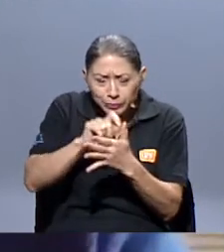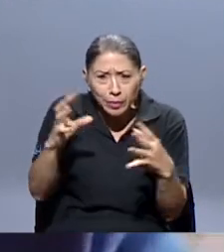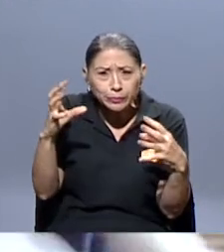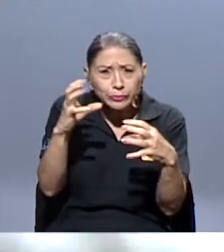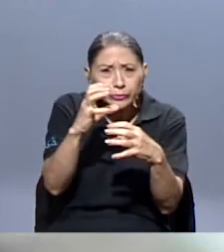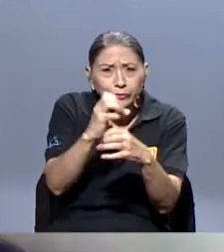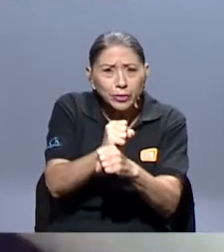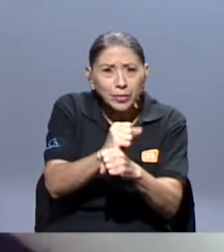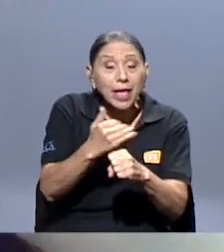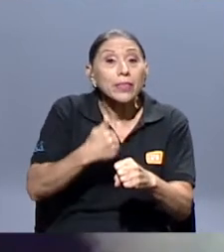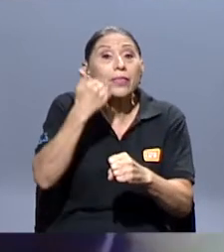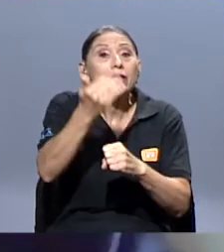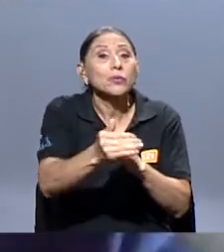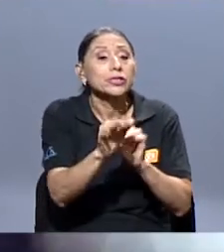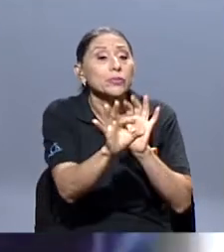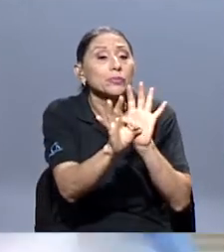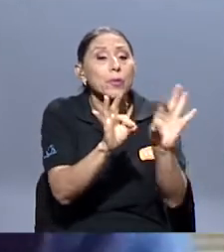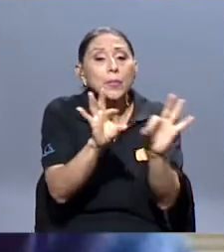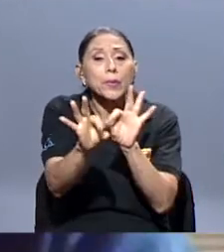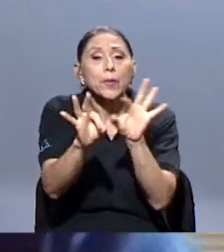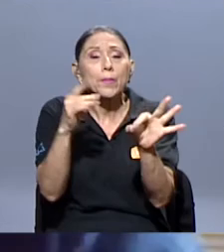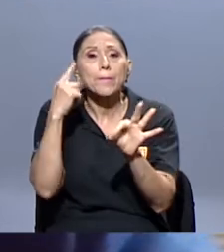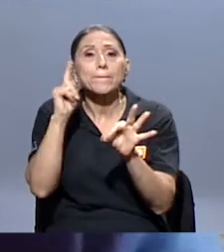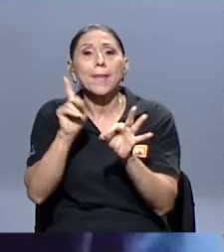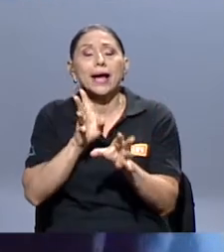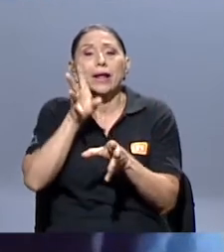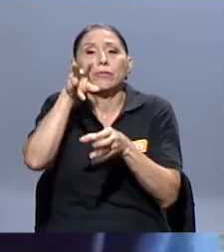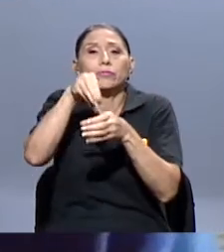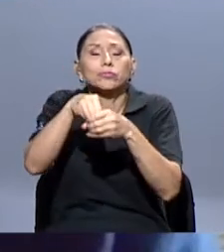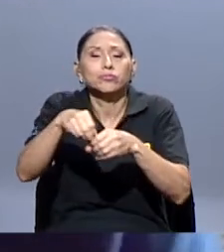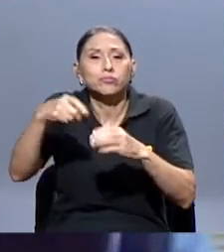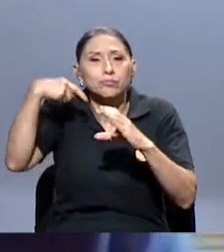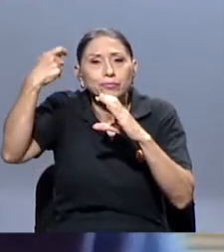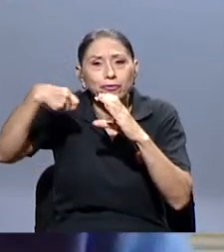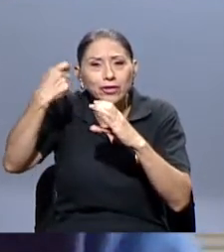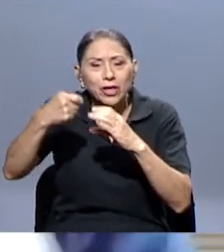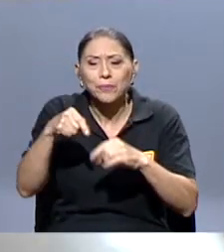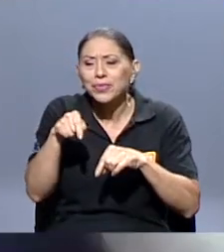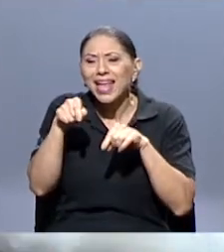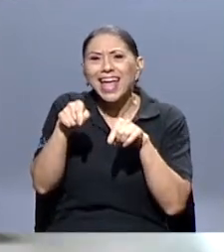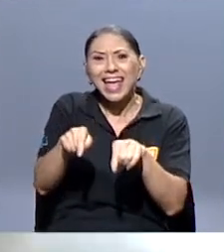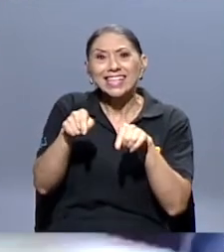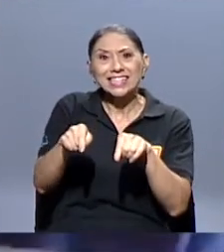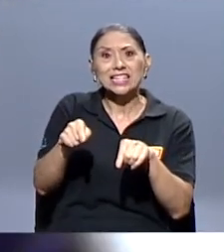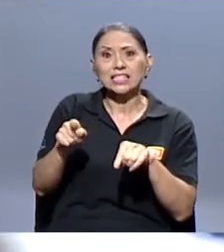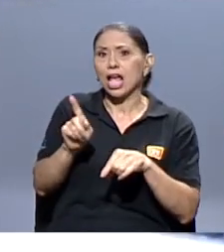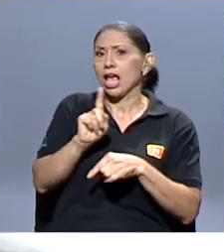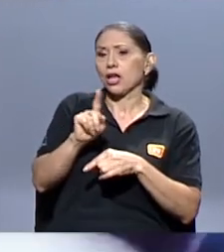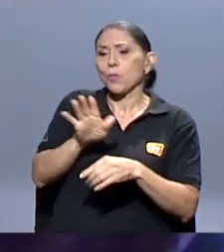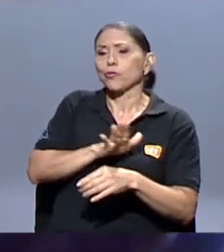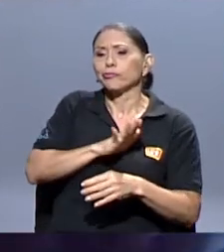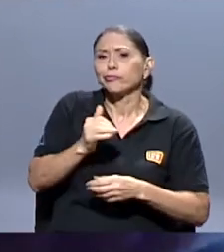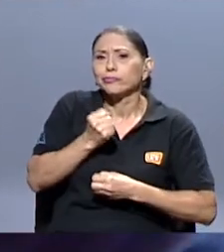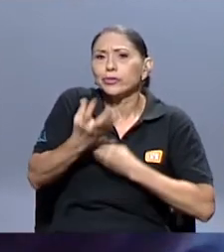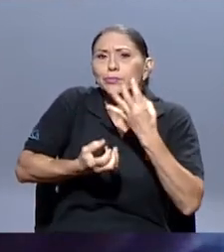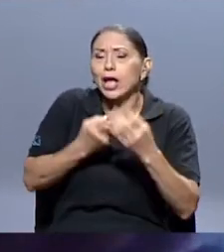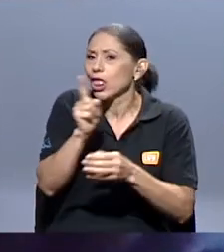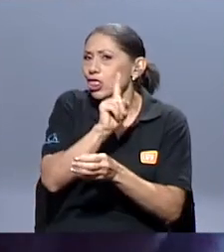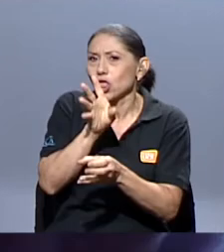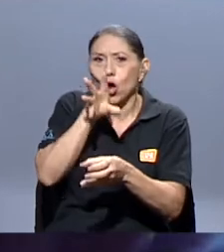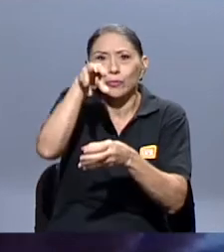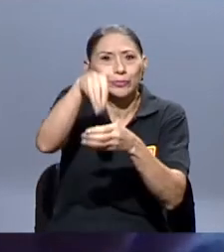participación. Estas son unas que no metí por cuestiones de